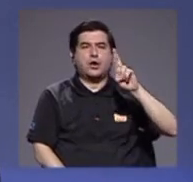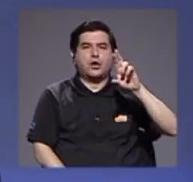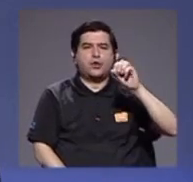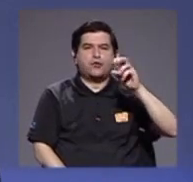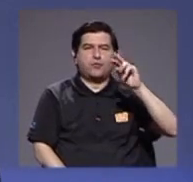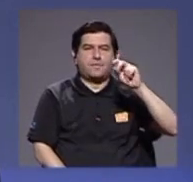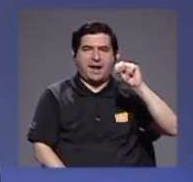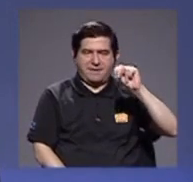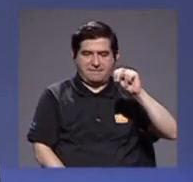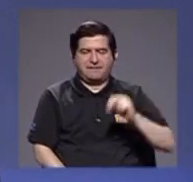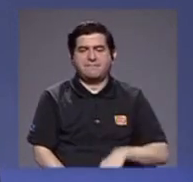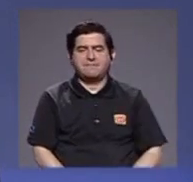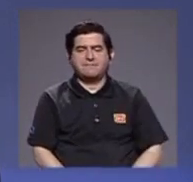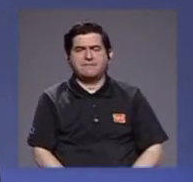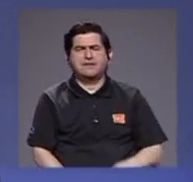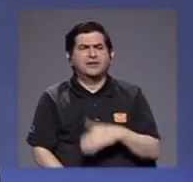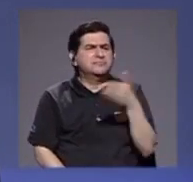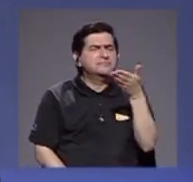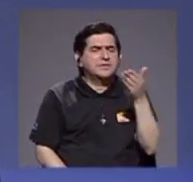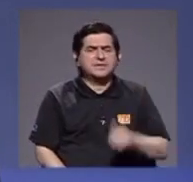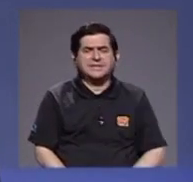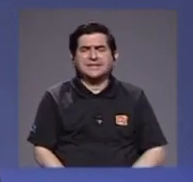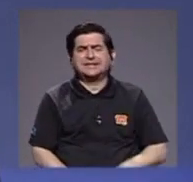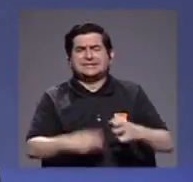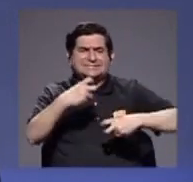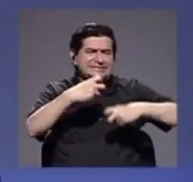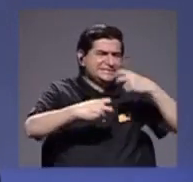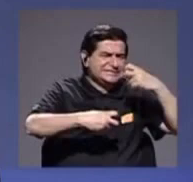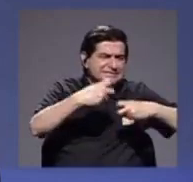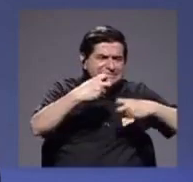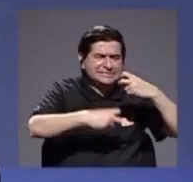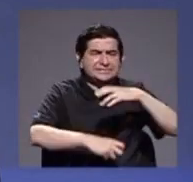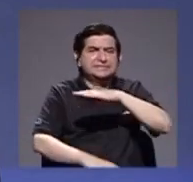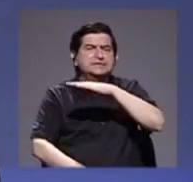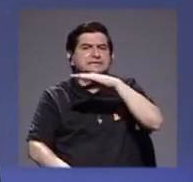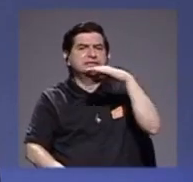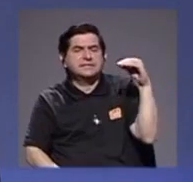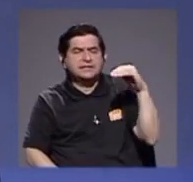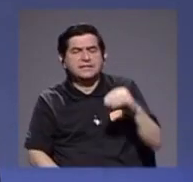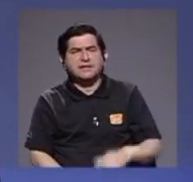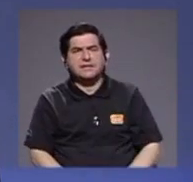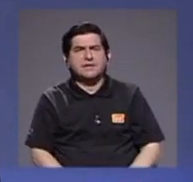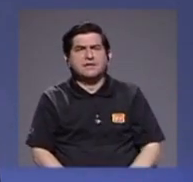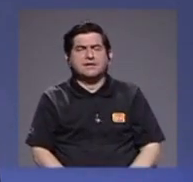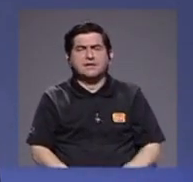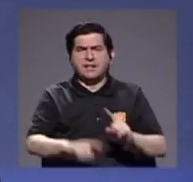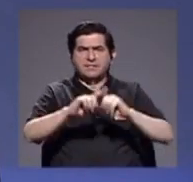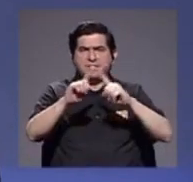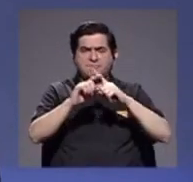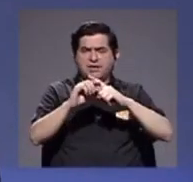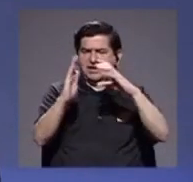sobre estas dificultades y hay unos artículos